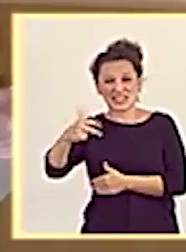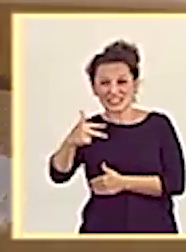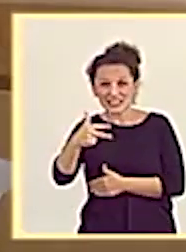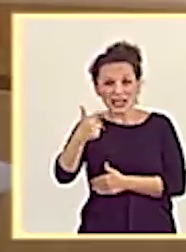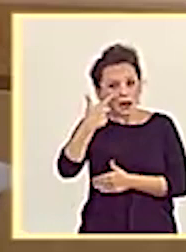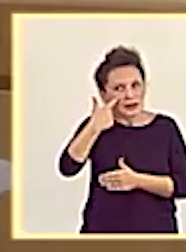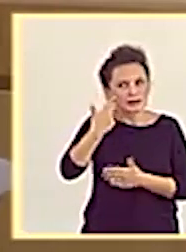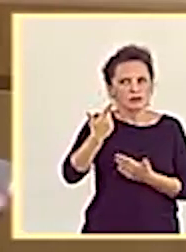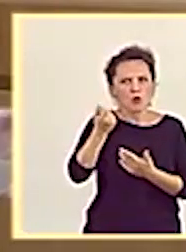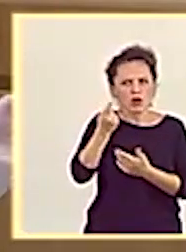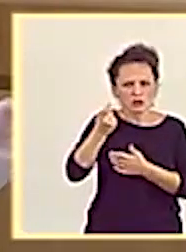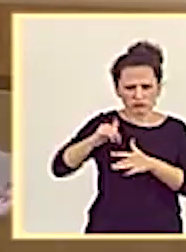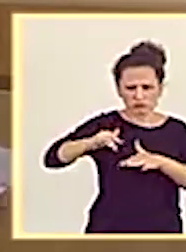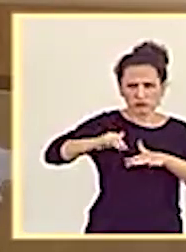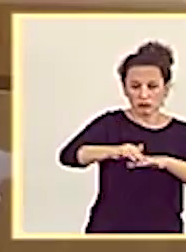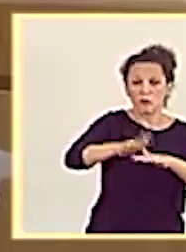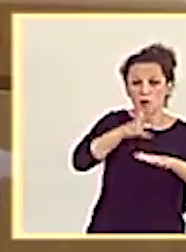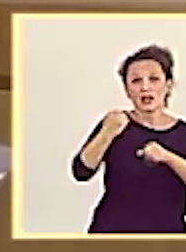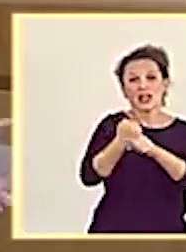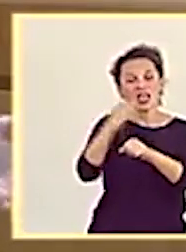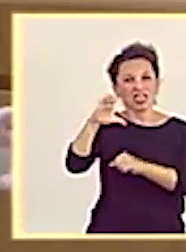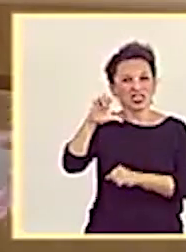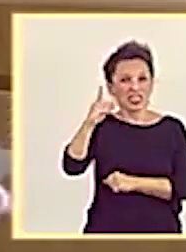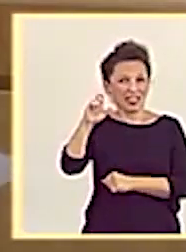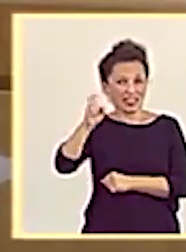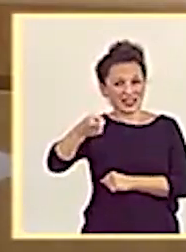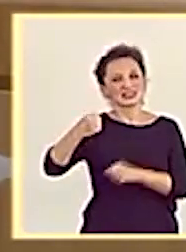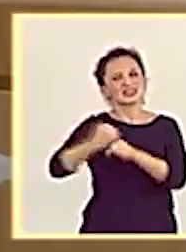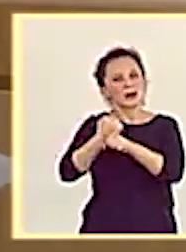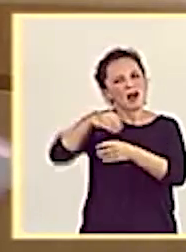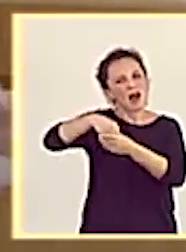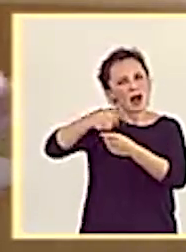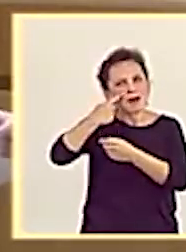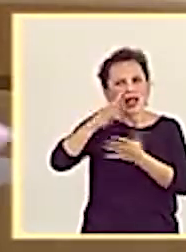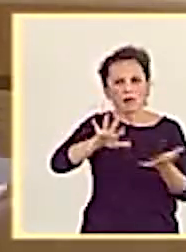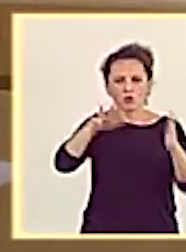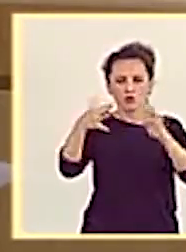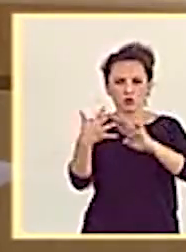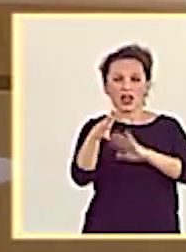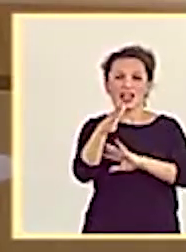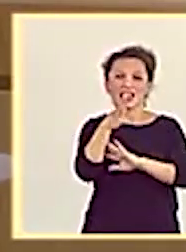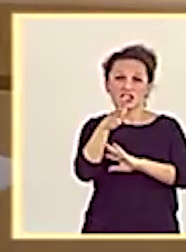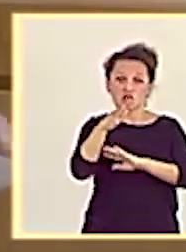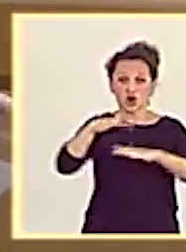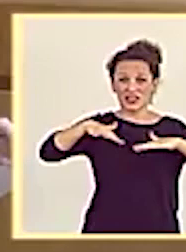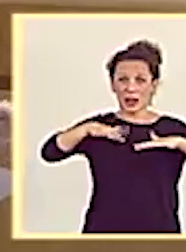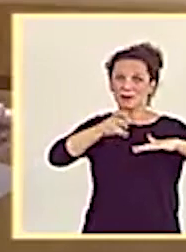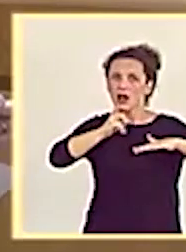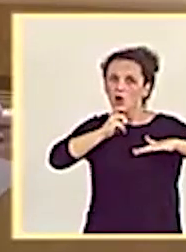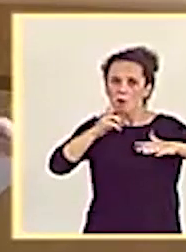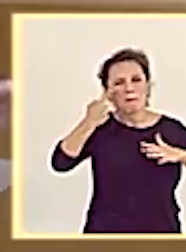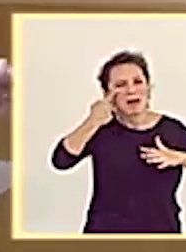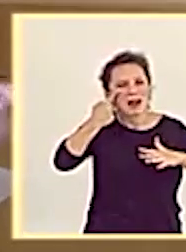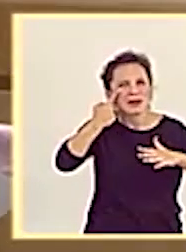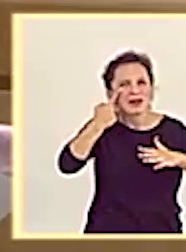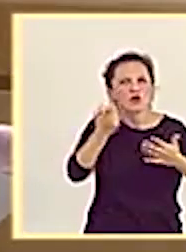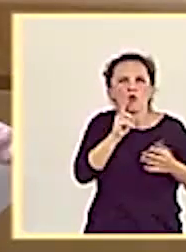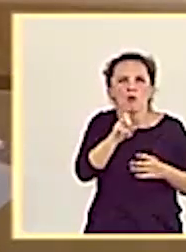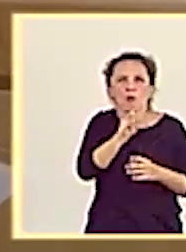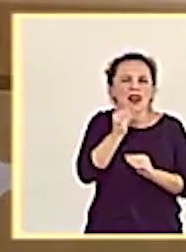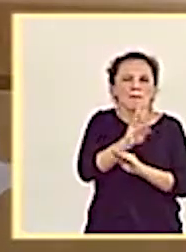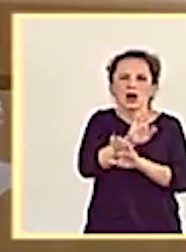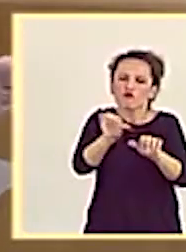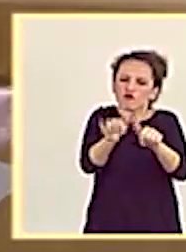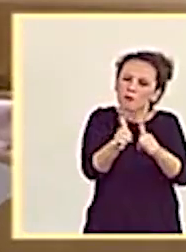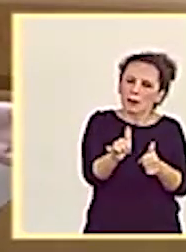último año se ha estado trabajando en el CEDEX para hacer una modelación hidrodinámica que nos permita, como digo, decidir cuál es la mejor manera de intervenir,